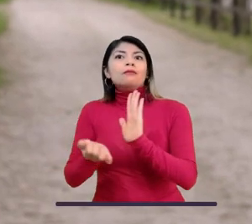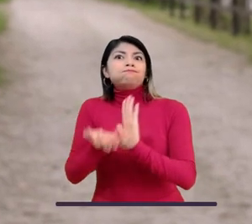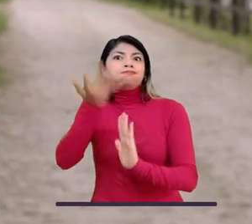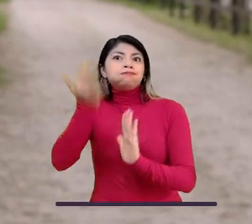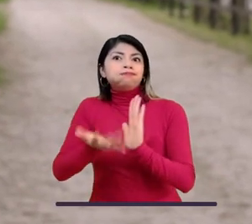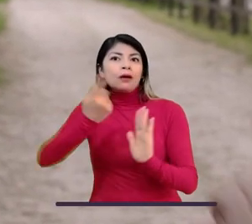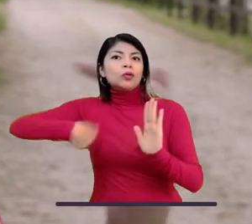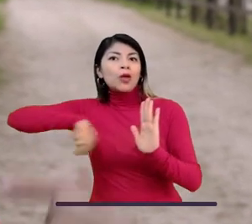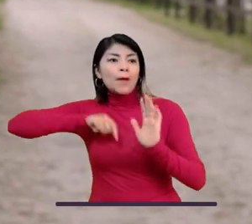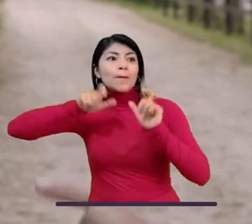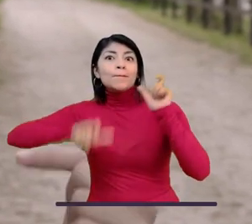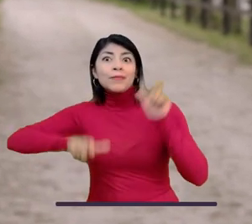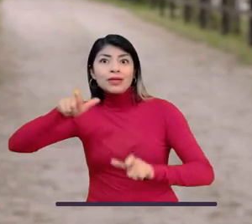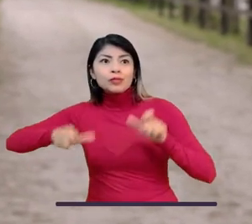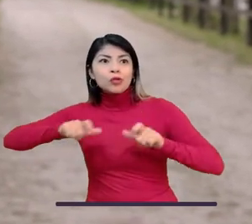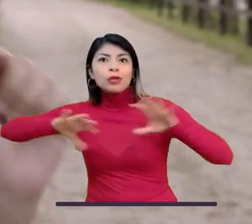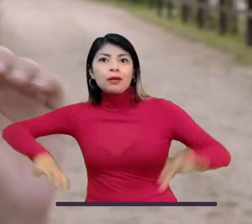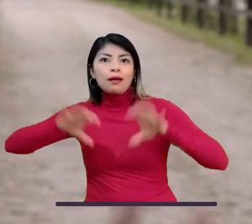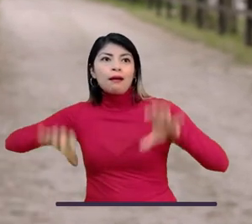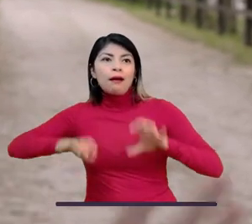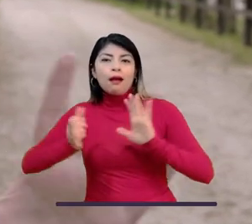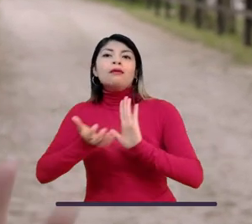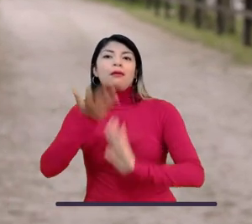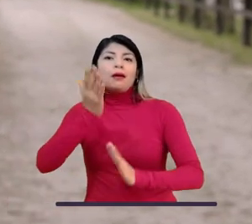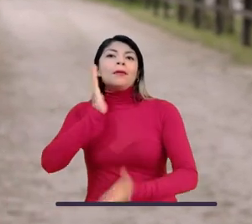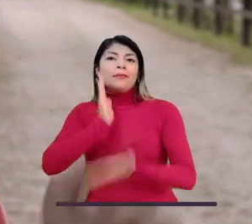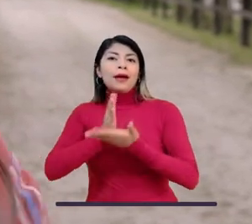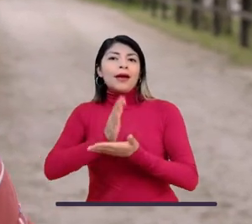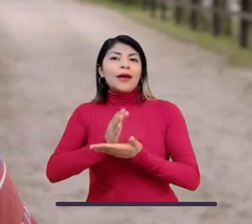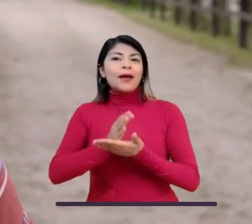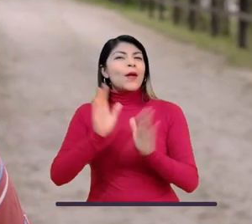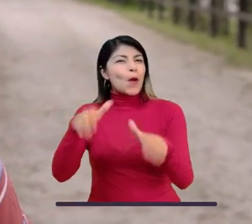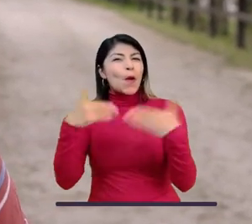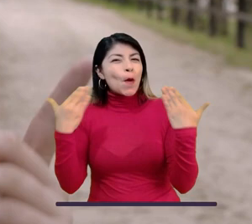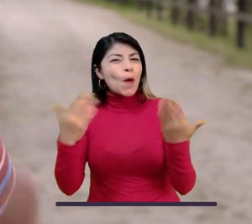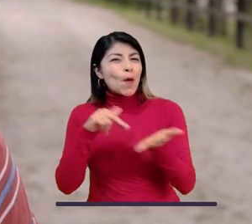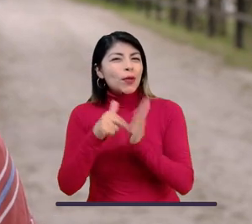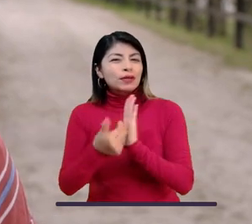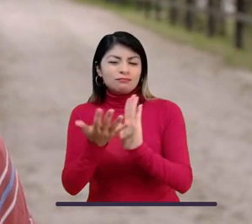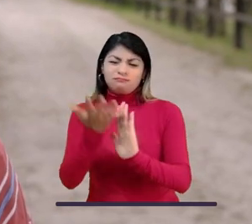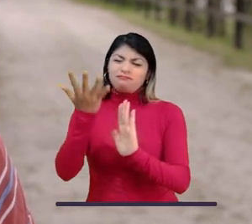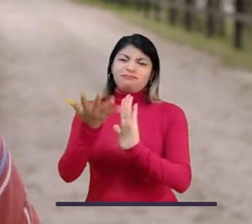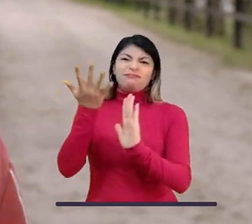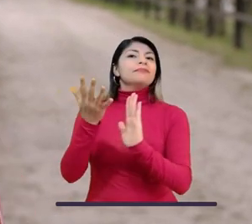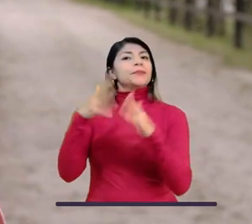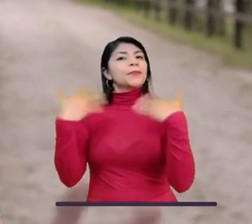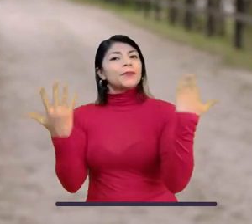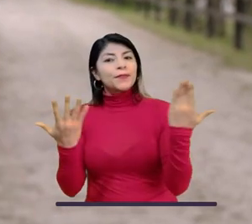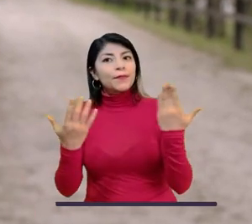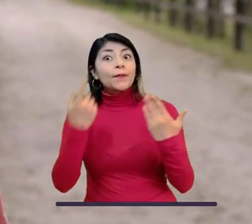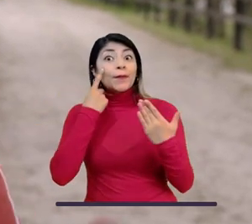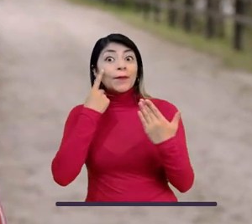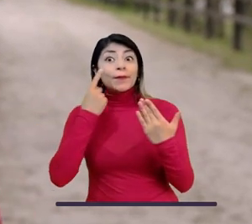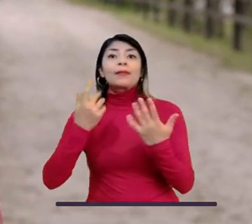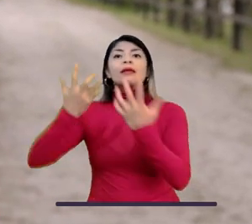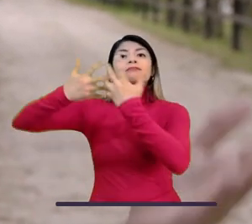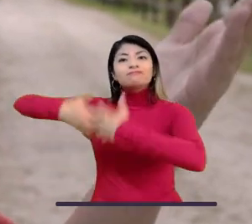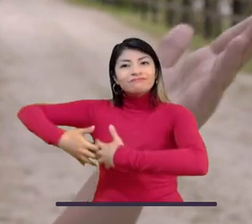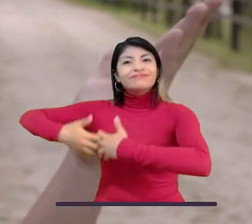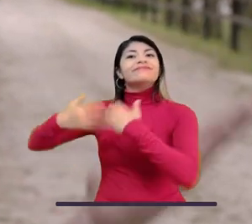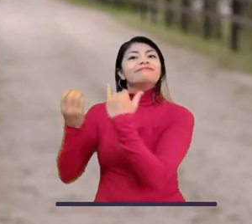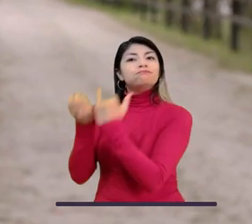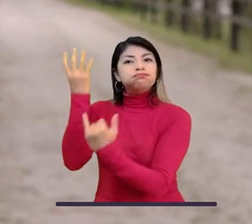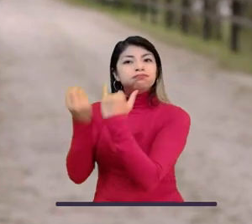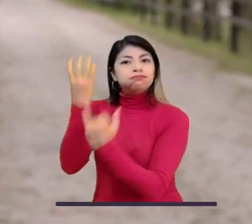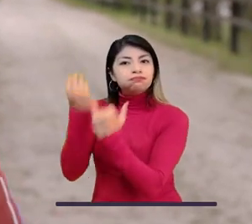que los gases que producimos nosotros los humanos dañan nuestro clima. Pero no son los gases que ustedes están imaginando, no, esos no. Los gases que